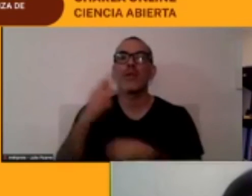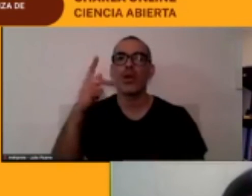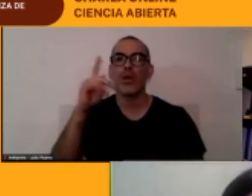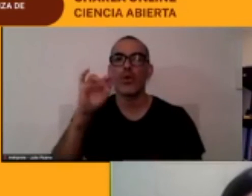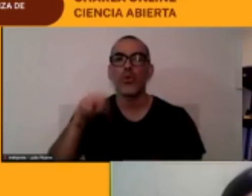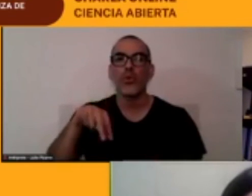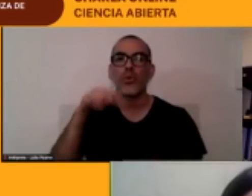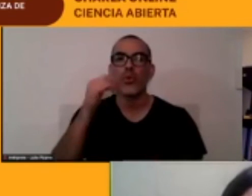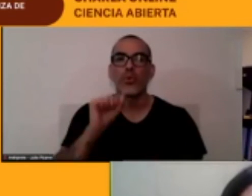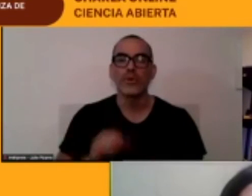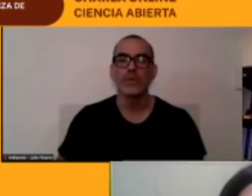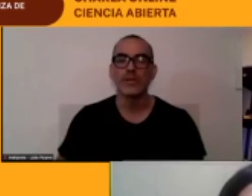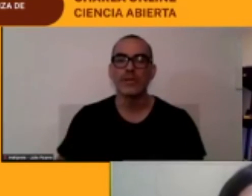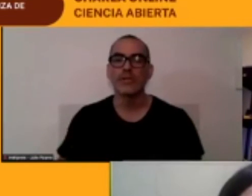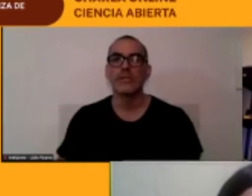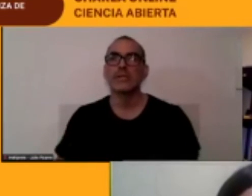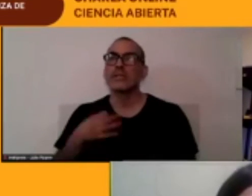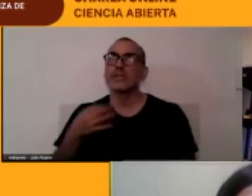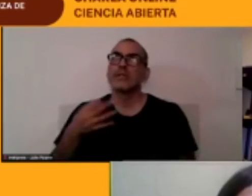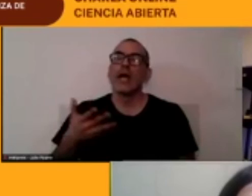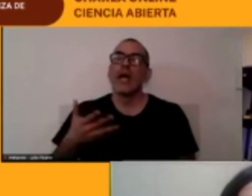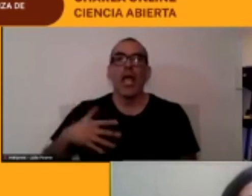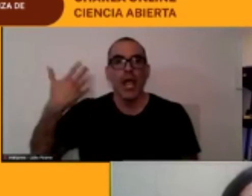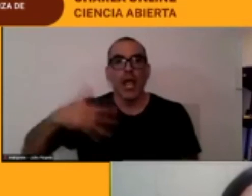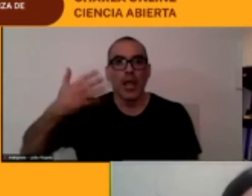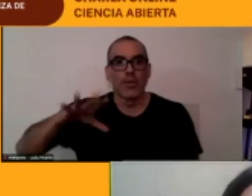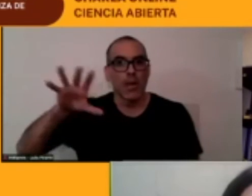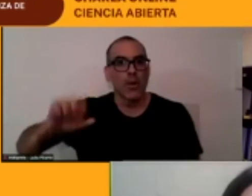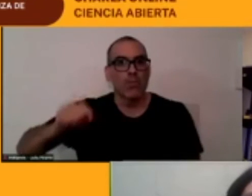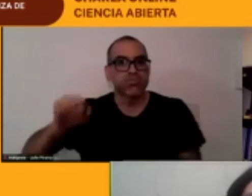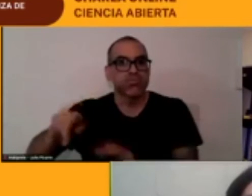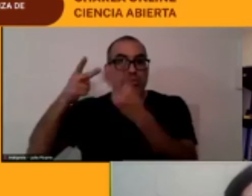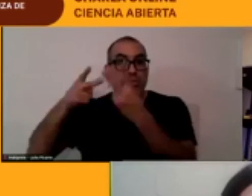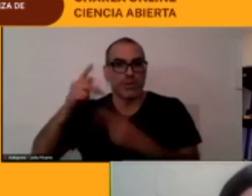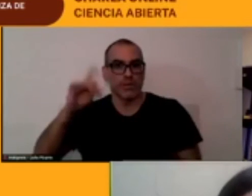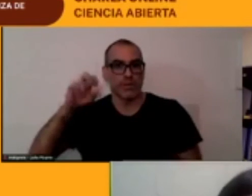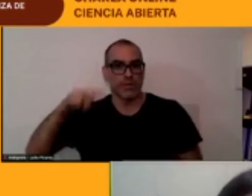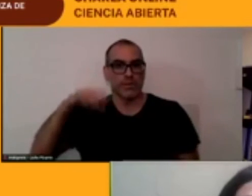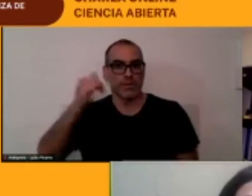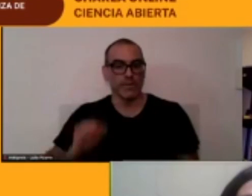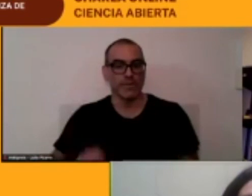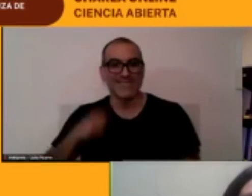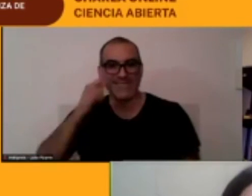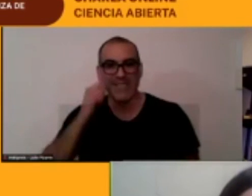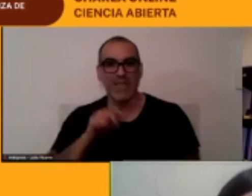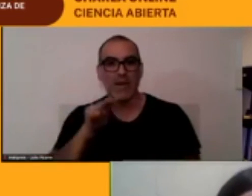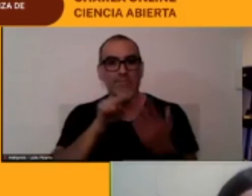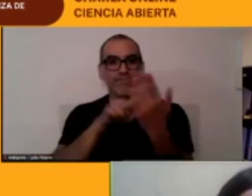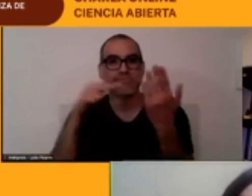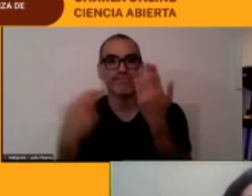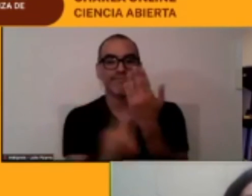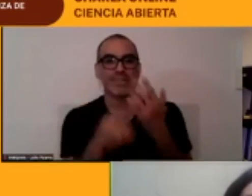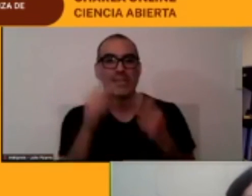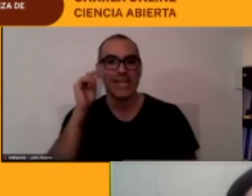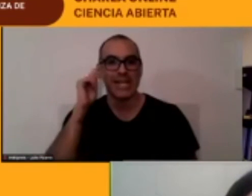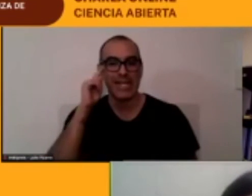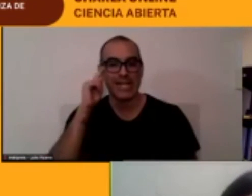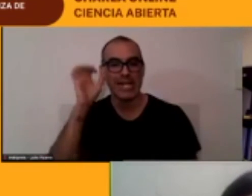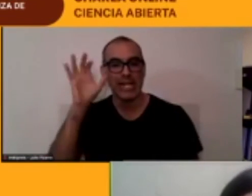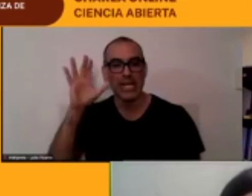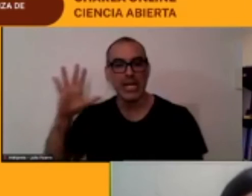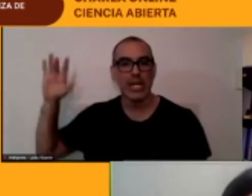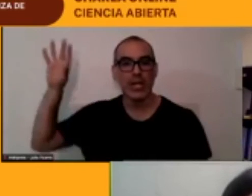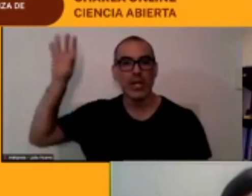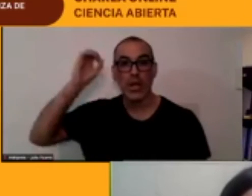lengua Cunsa porque la lengua Cunsa representa una cosmovisión y una ideología una identidad del